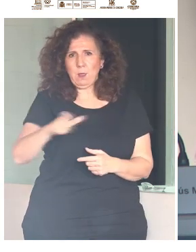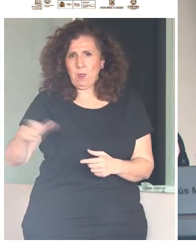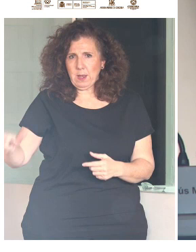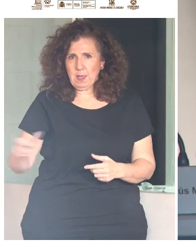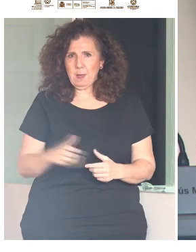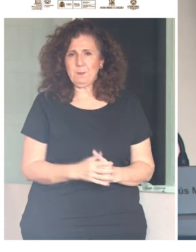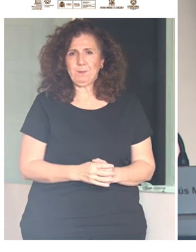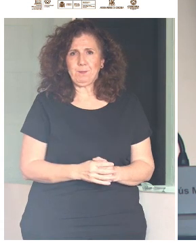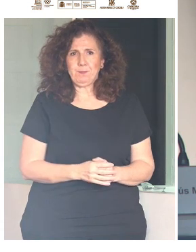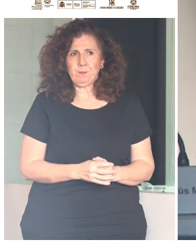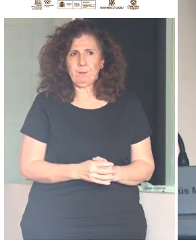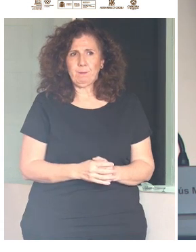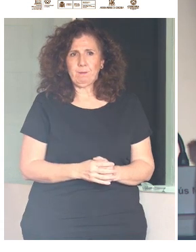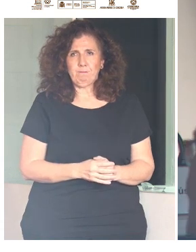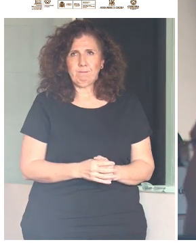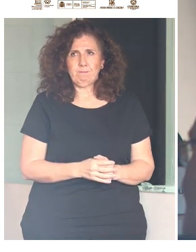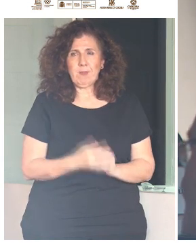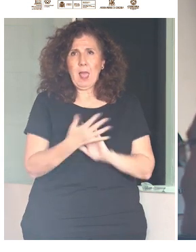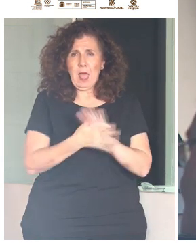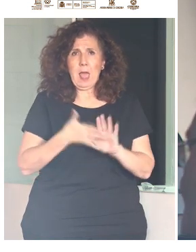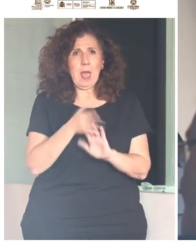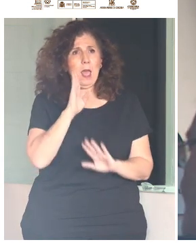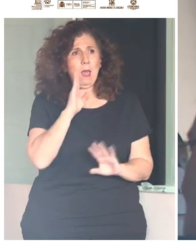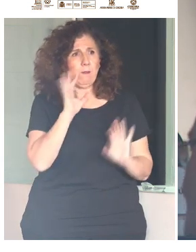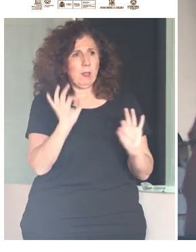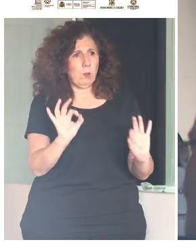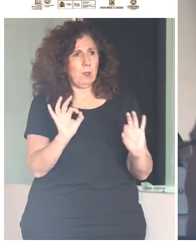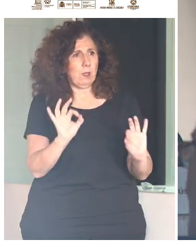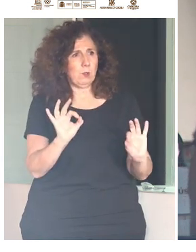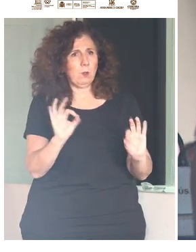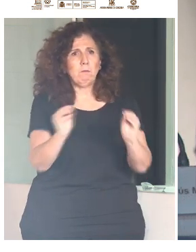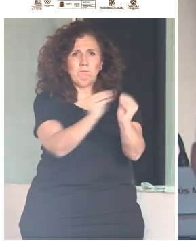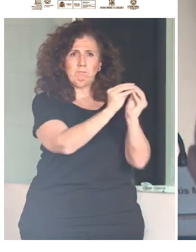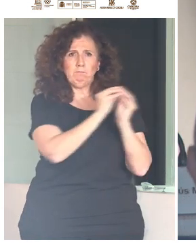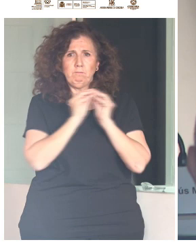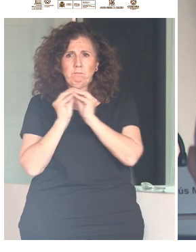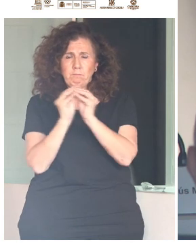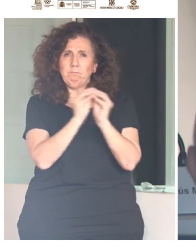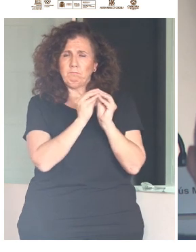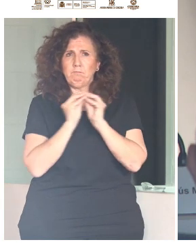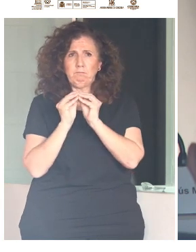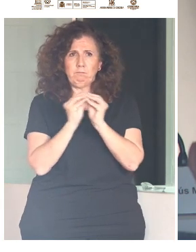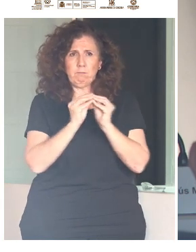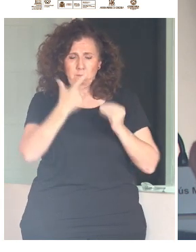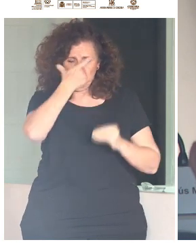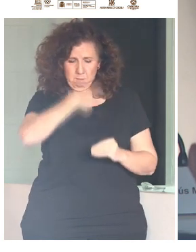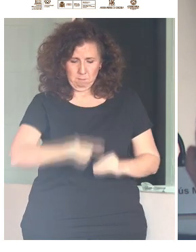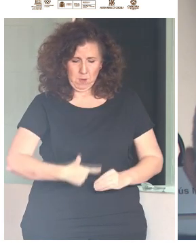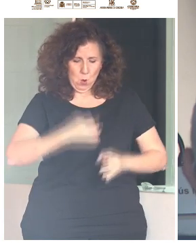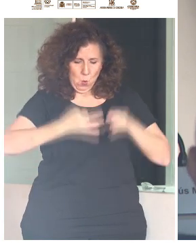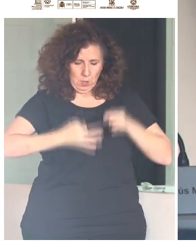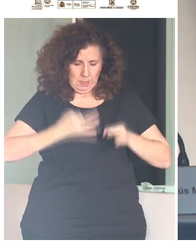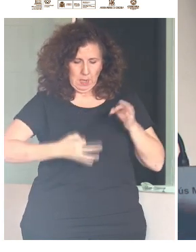En este sentido, es unánime el sentimiento que el jurista, que hace necesario que el jurista, el